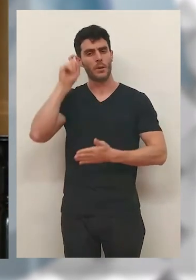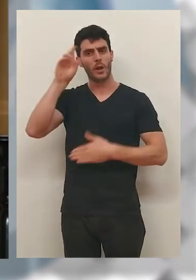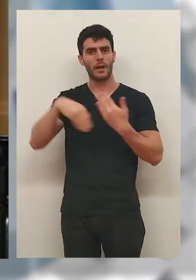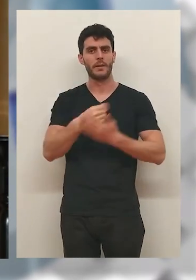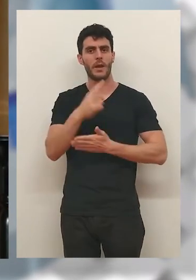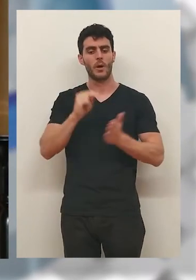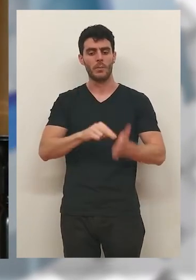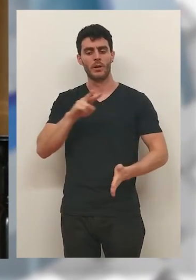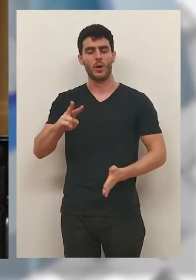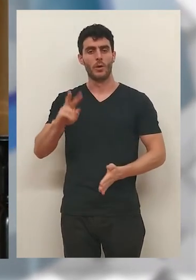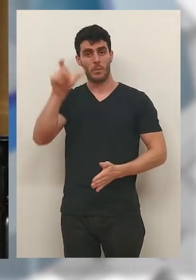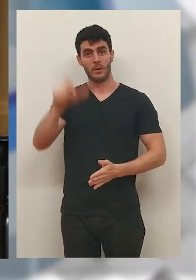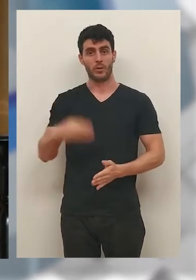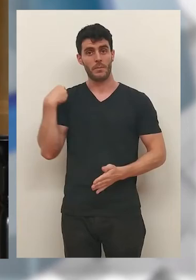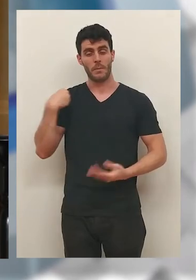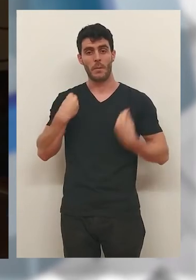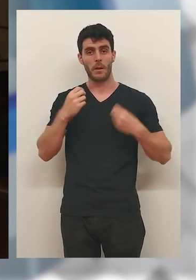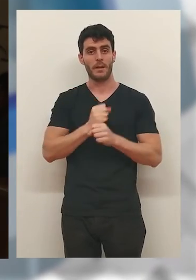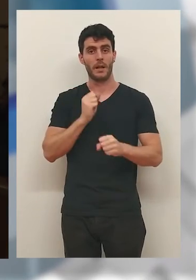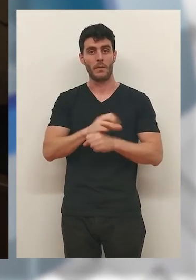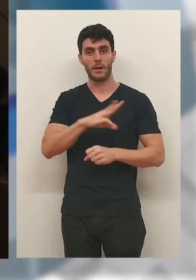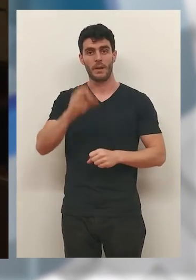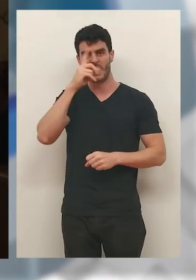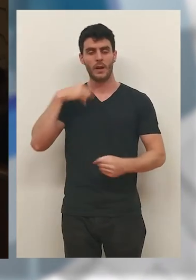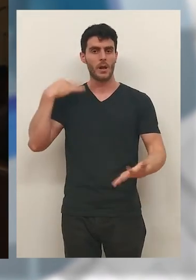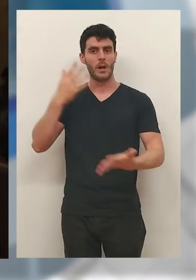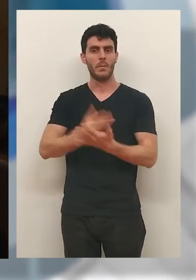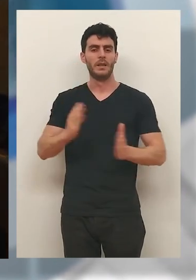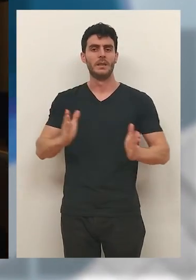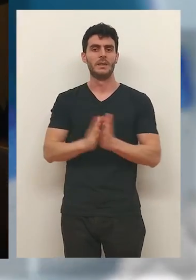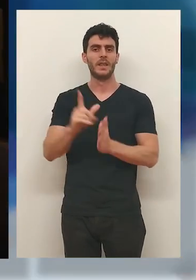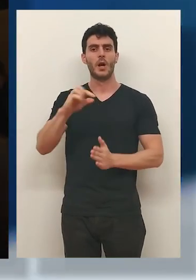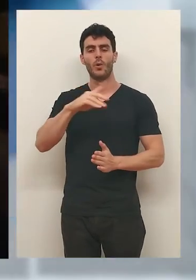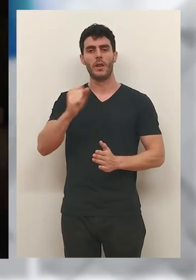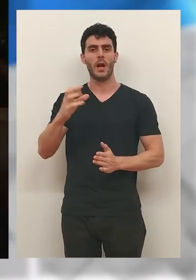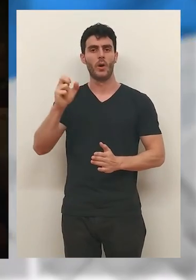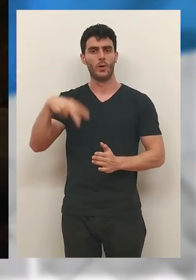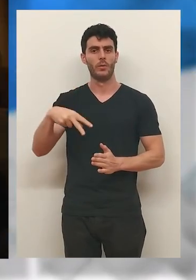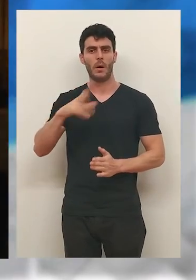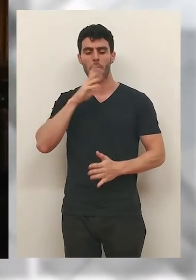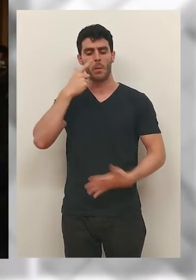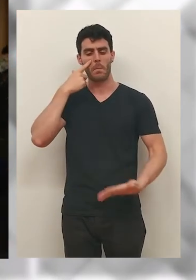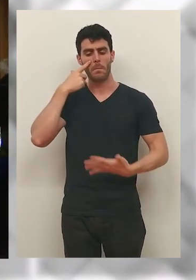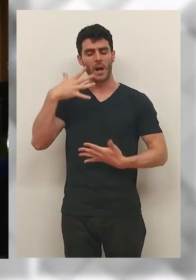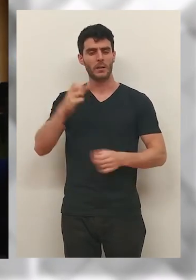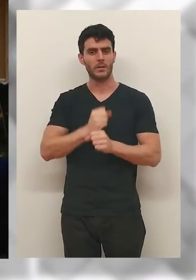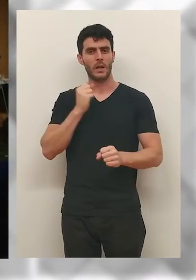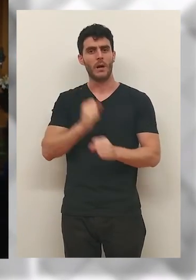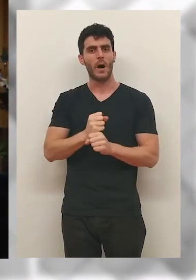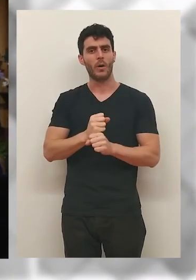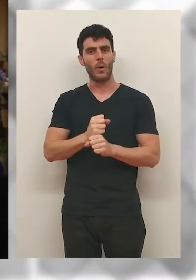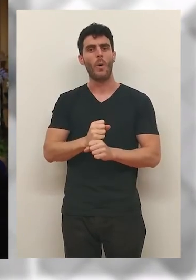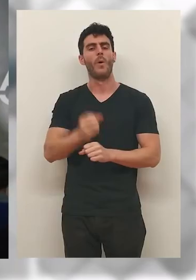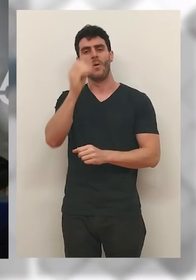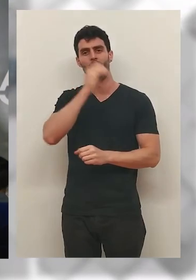docencia hasta 2002. Esposa de Félix Reyes, Rosa Castellot vive y trabaja desde hace 30 años en Santa Lucía de Ocón, donde destaca por